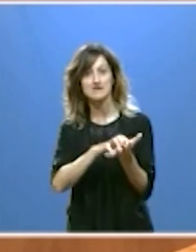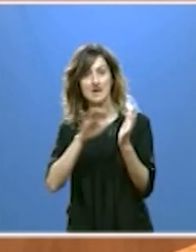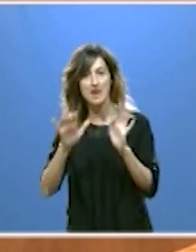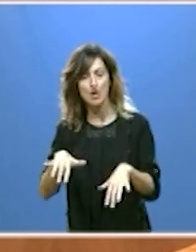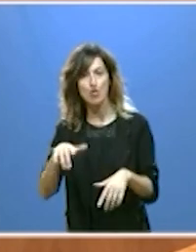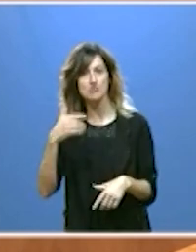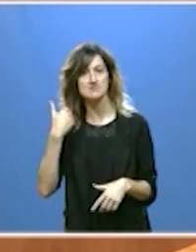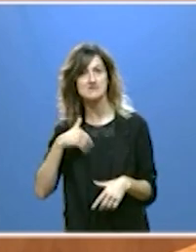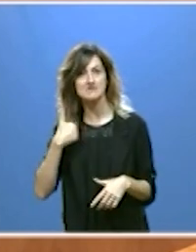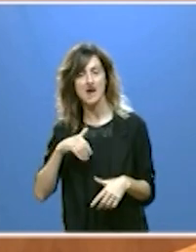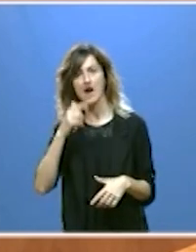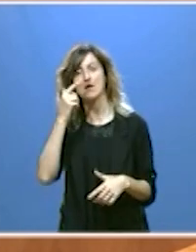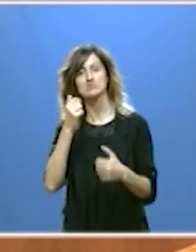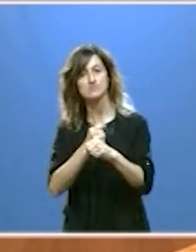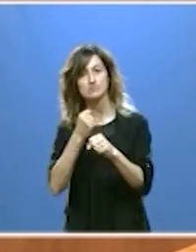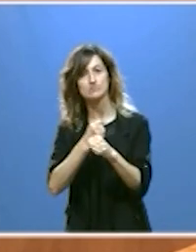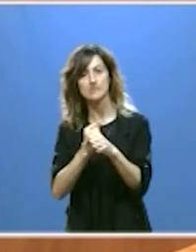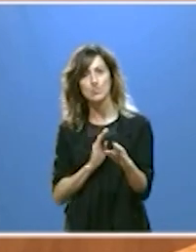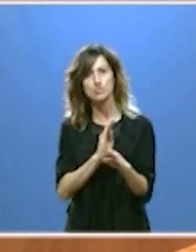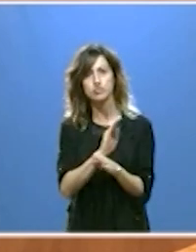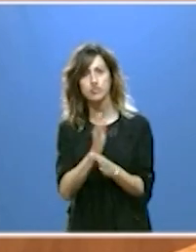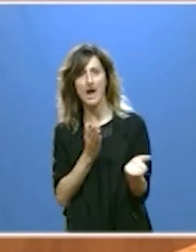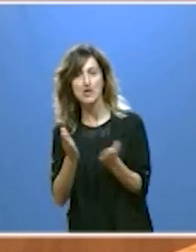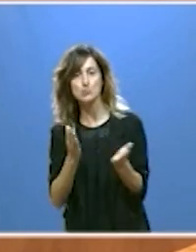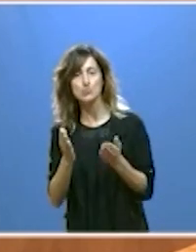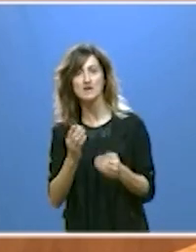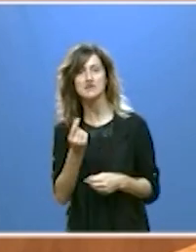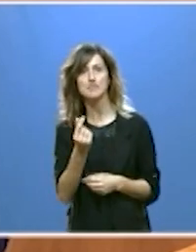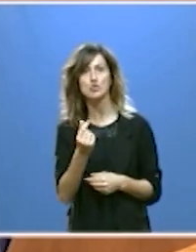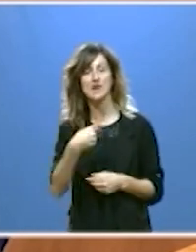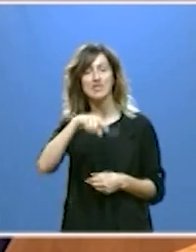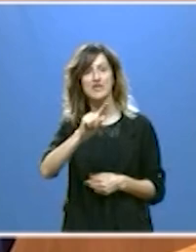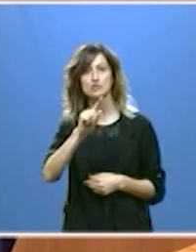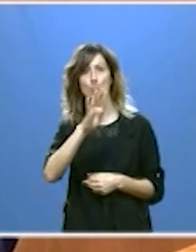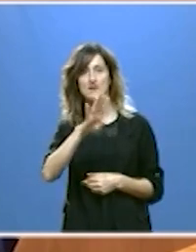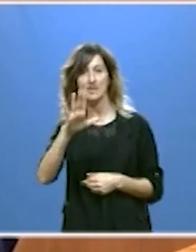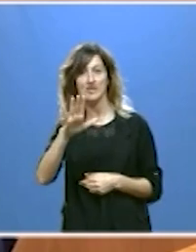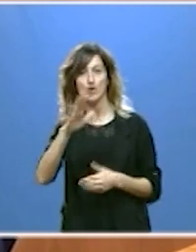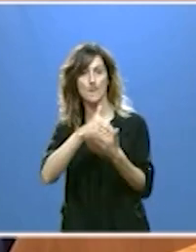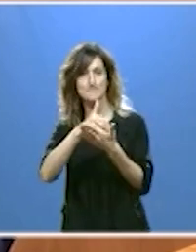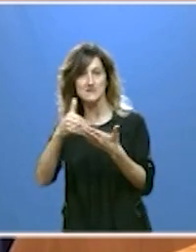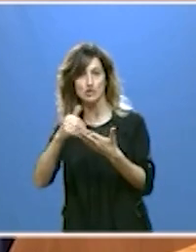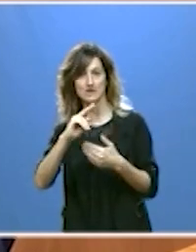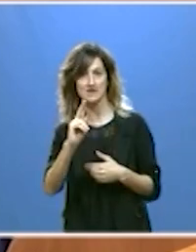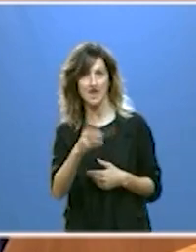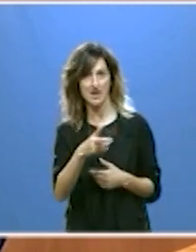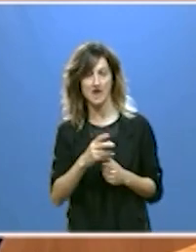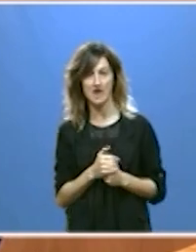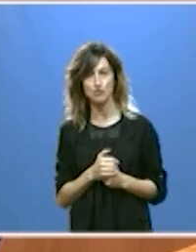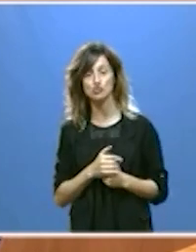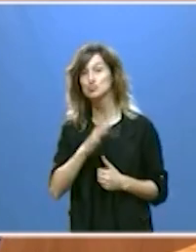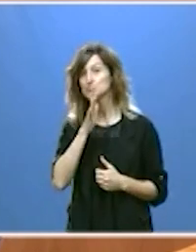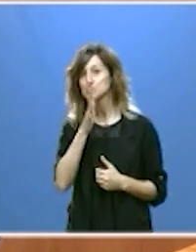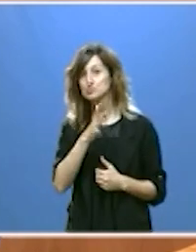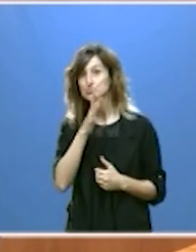y León hemos estado a la altura con ayudas y financiación por un importe de 145 millones de euros porque